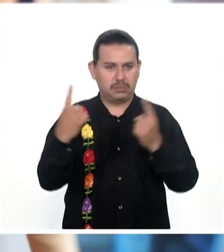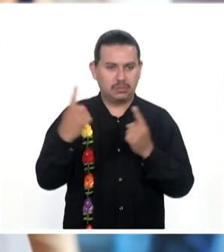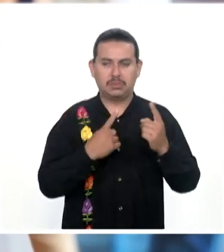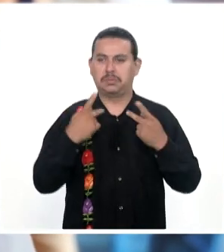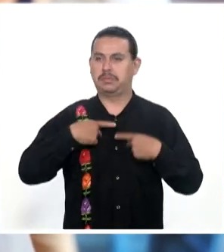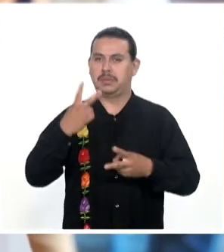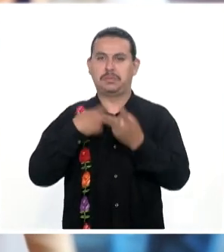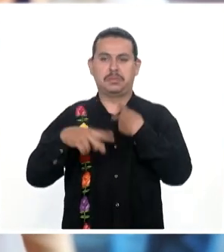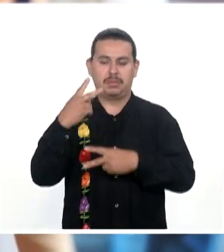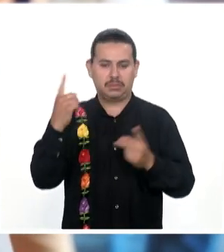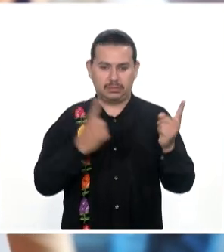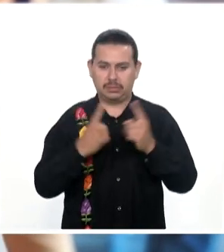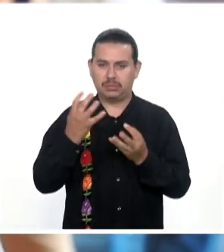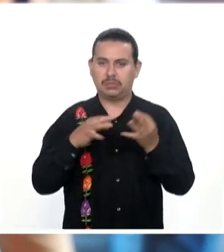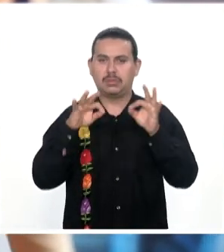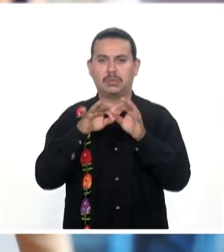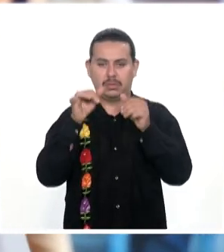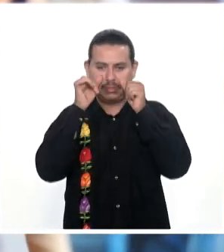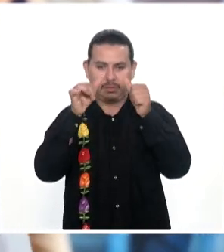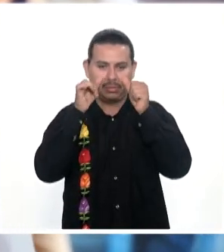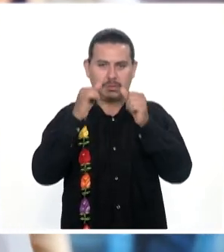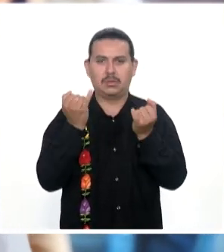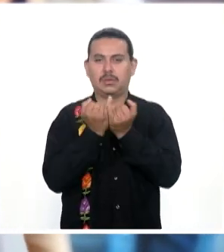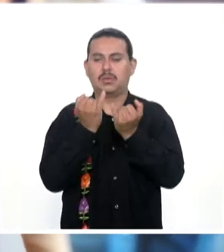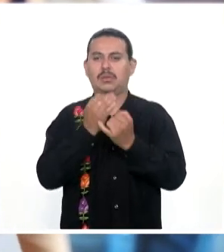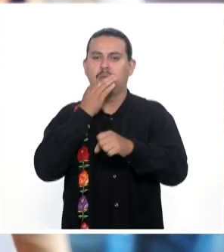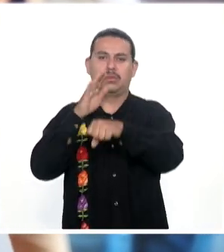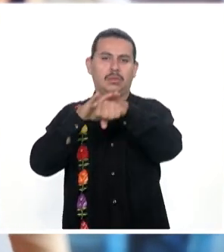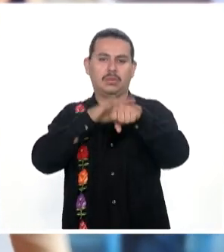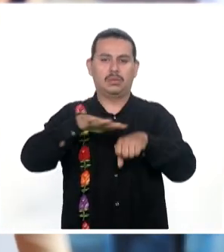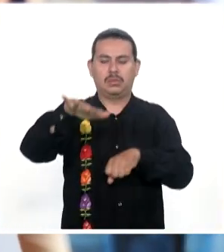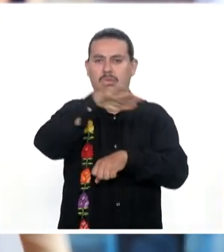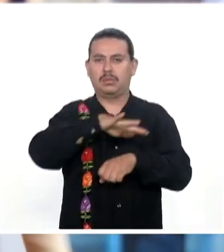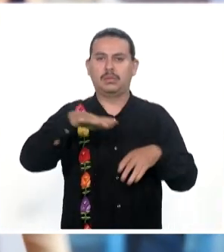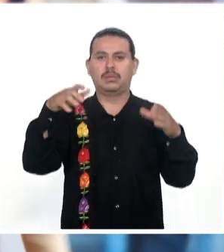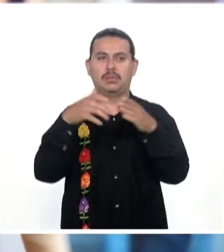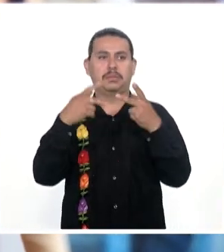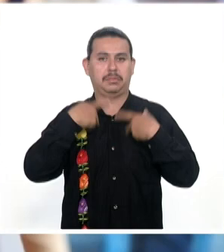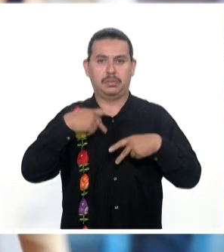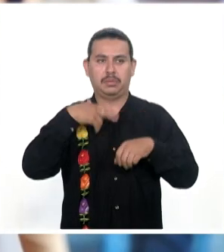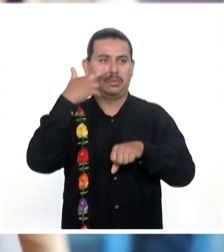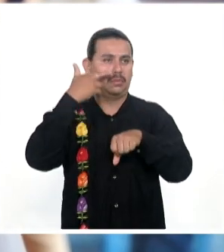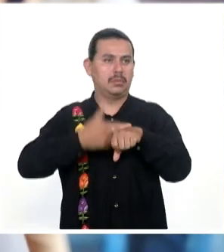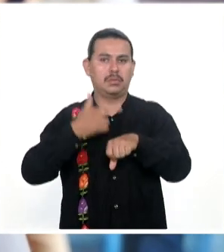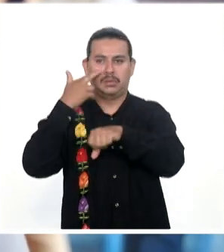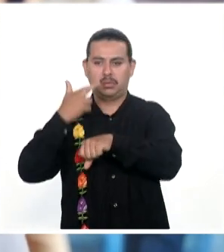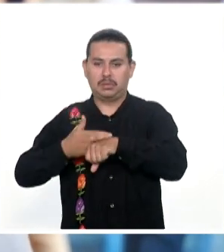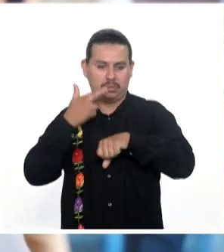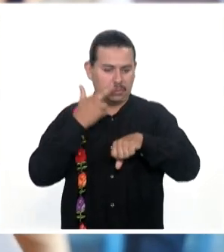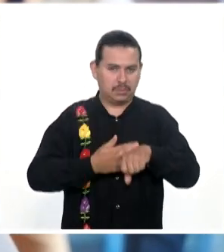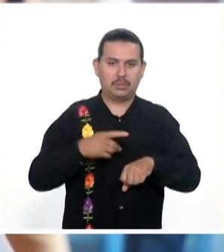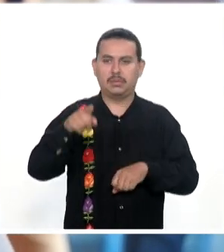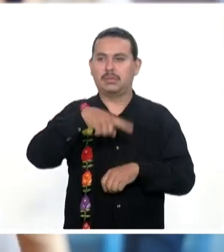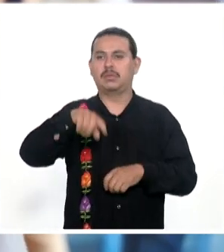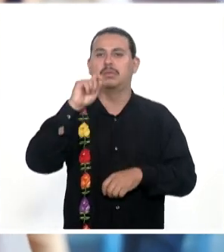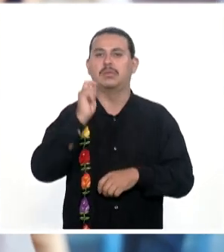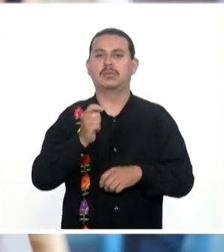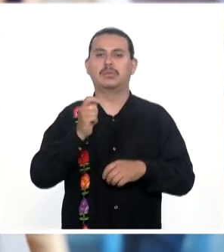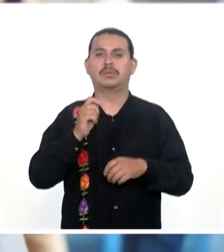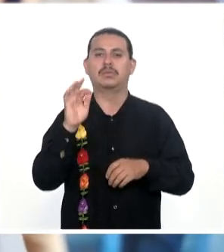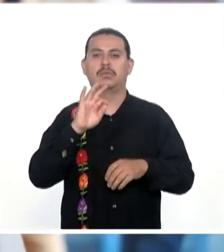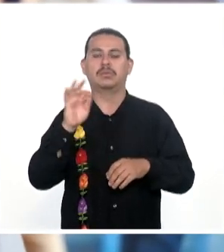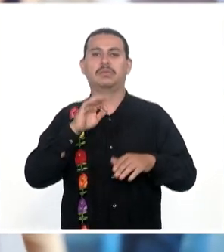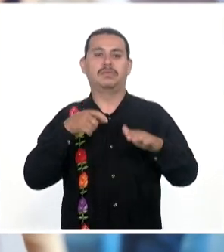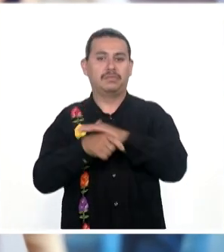los usuarios Y pues Igual Un mensaje Más que nada A los usuarios Pues de que no Se presten A actos De